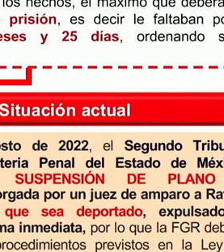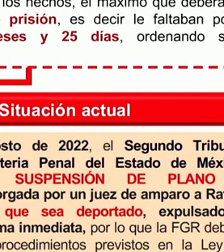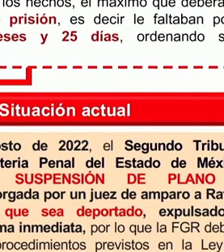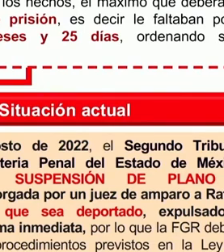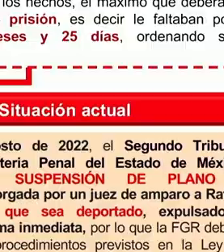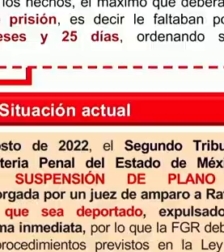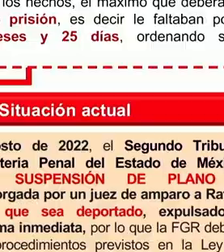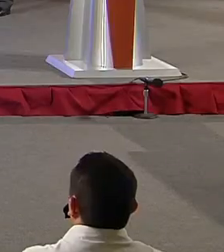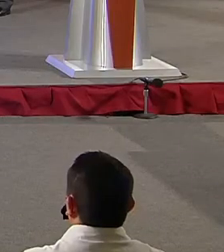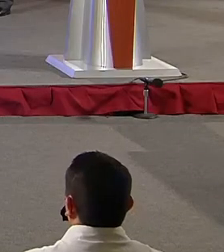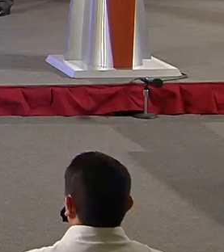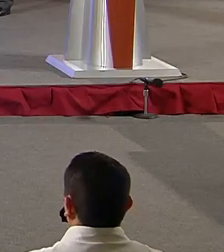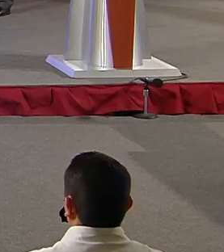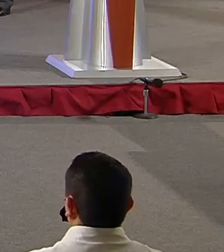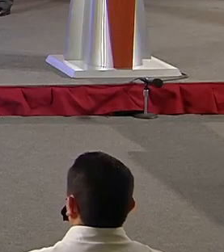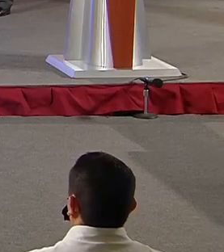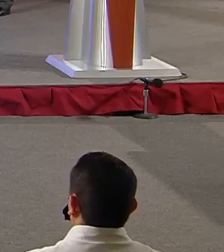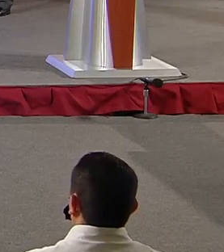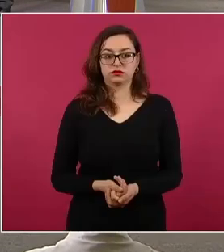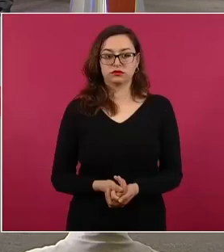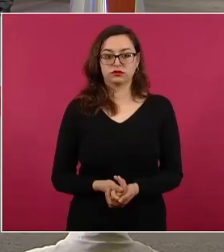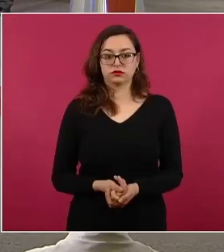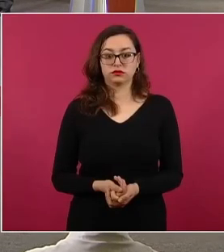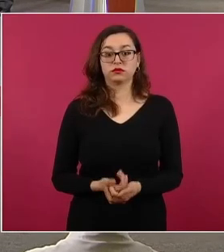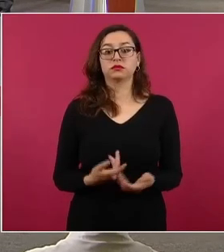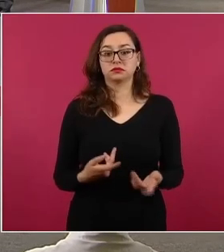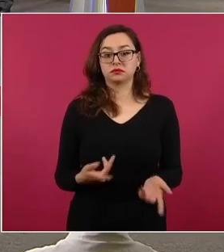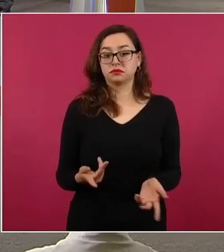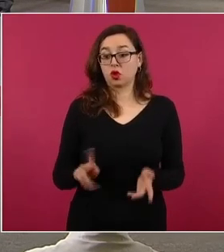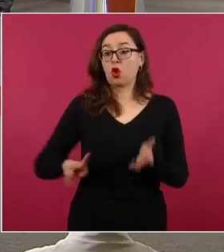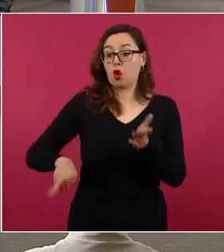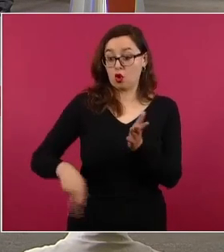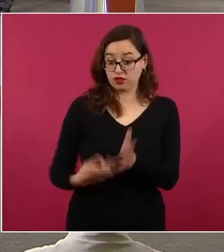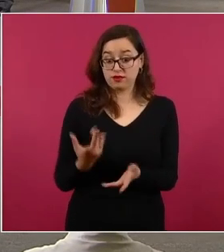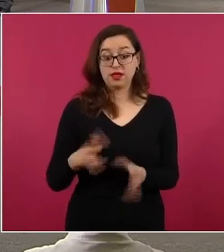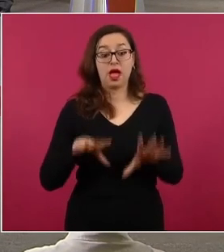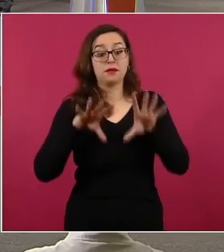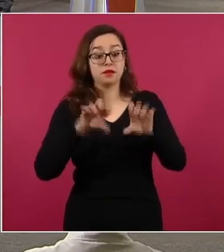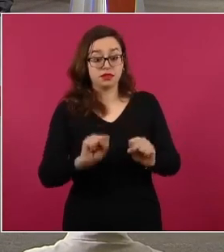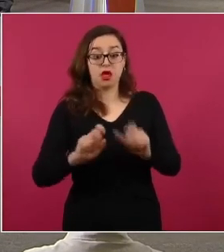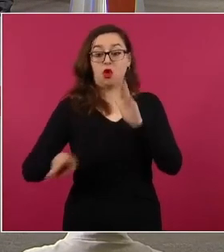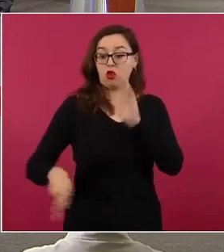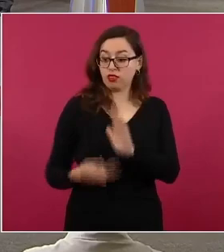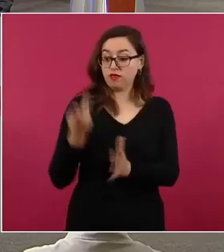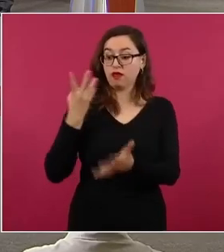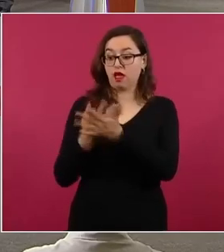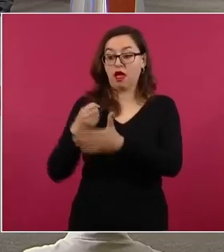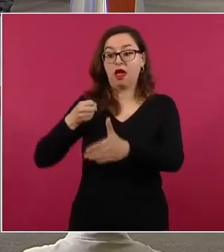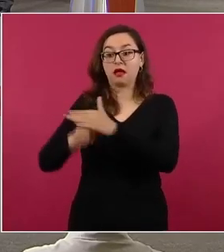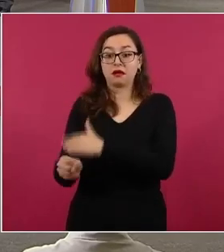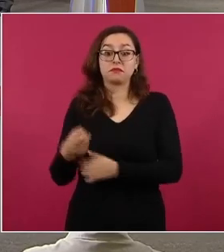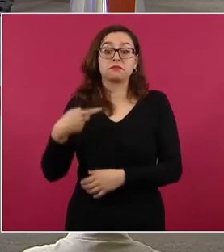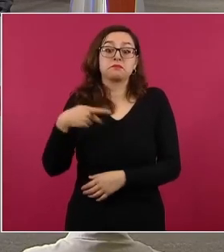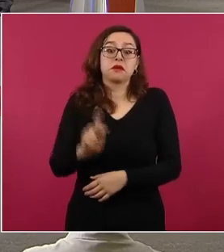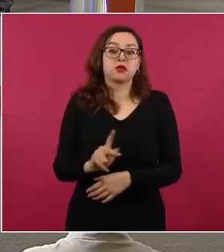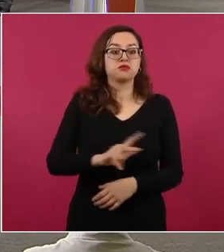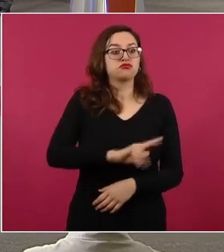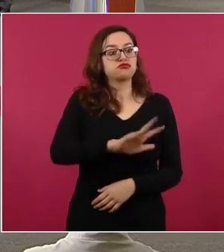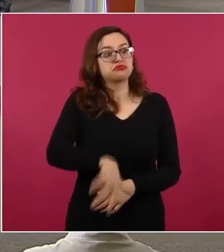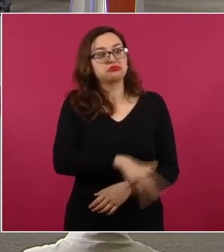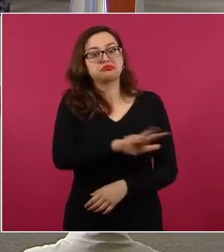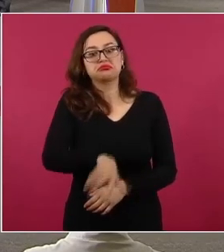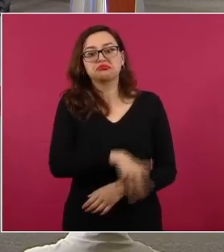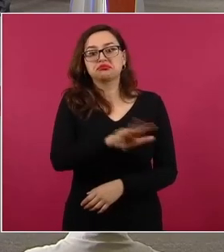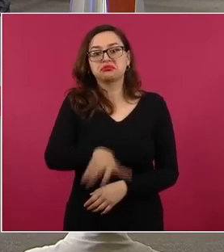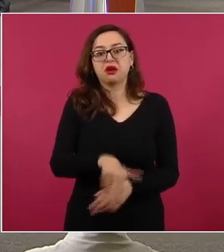extradición, porque le han concedido jueces diferentes suspensiones para no ser extraditado. Aquí hay